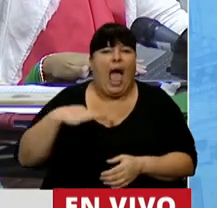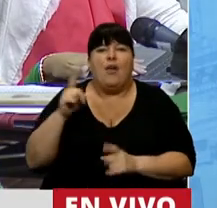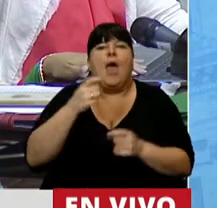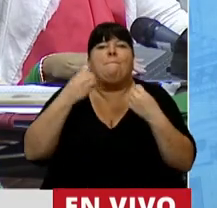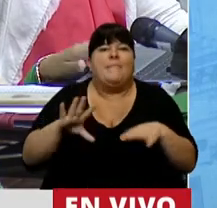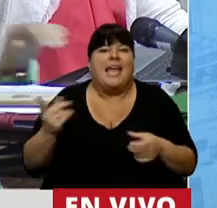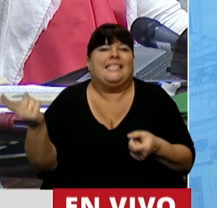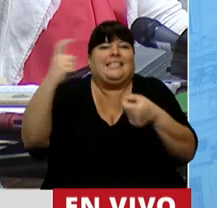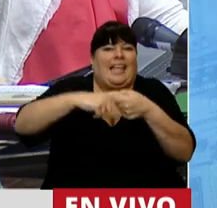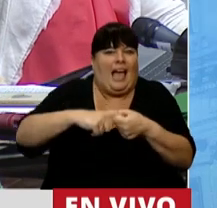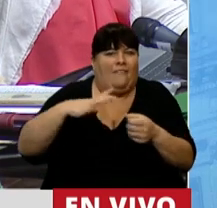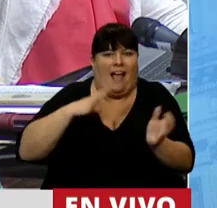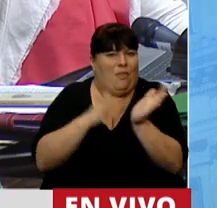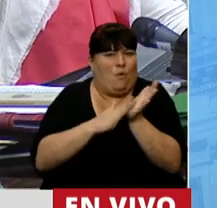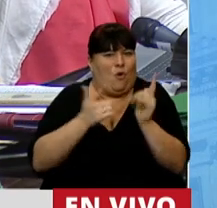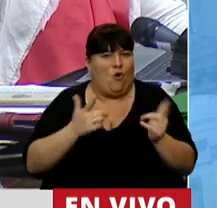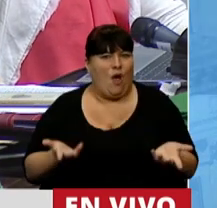empieza desde la concepción.